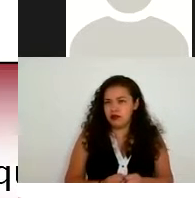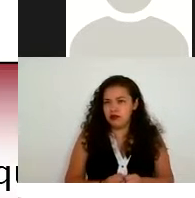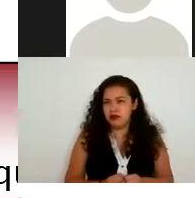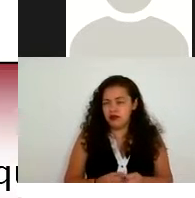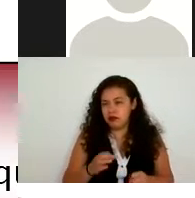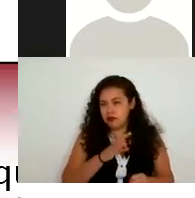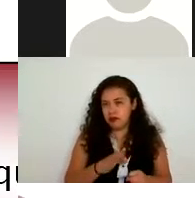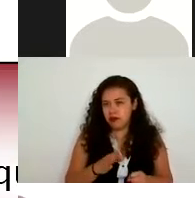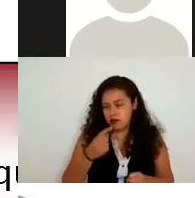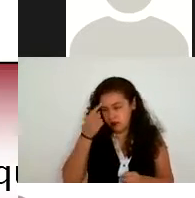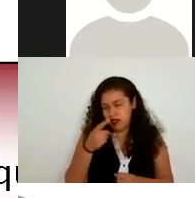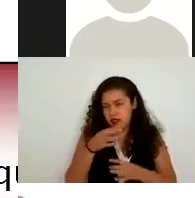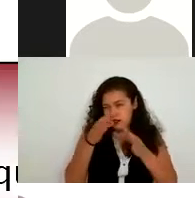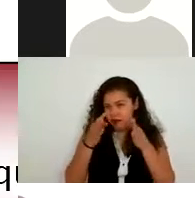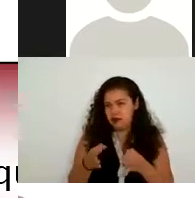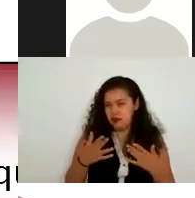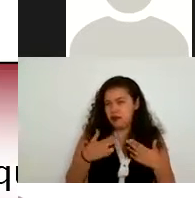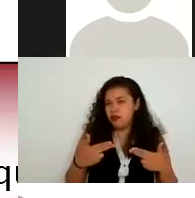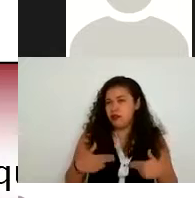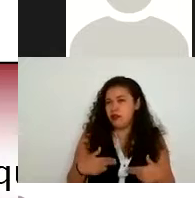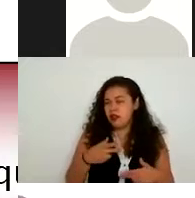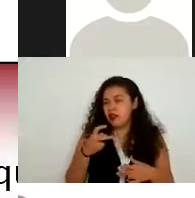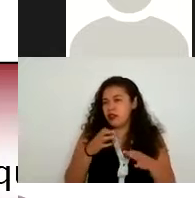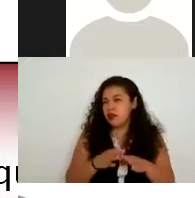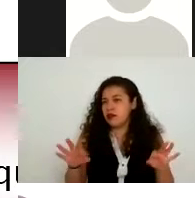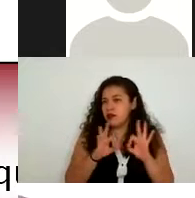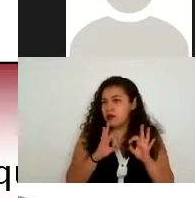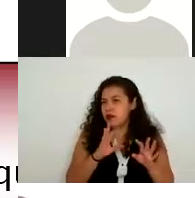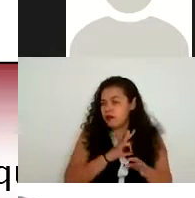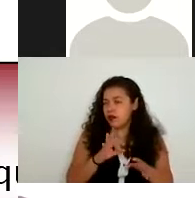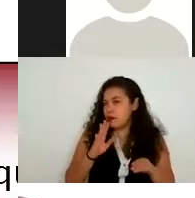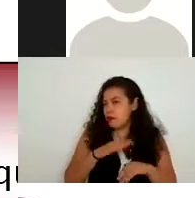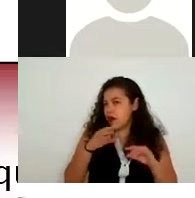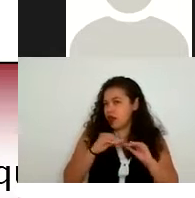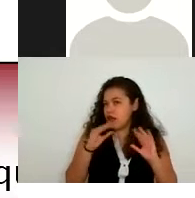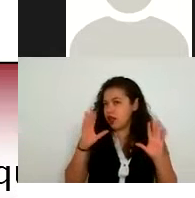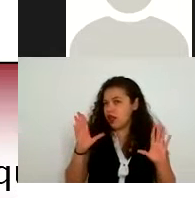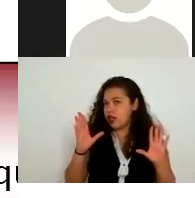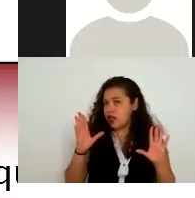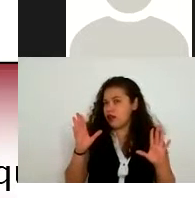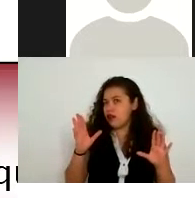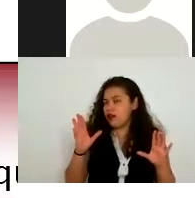de un derecho humano es muy importante que tengamos muy claro que eso lo tenemos que garantizar